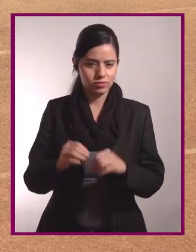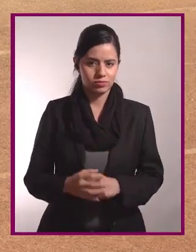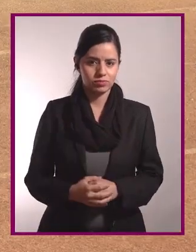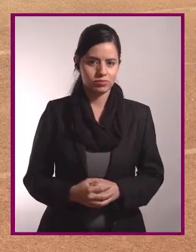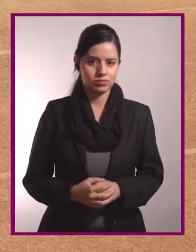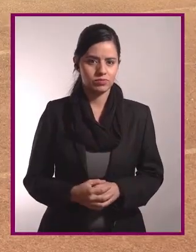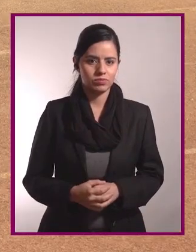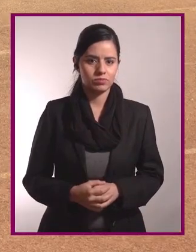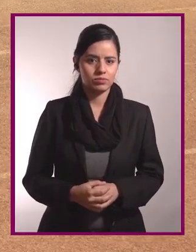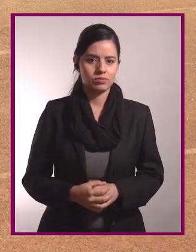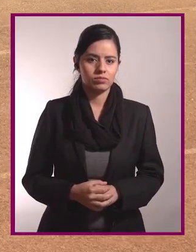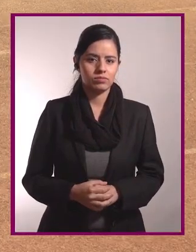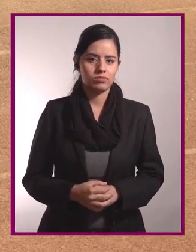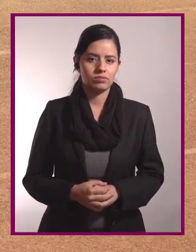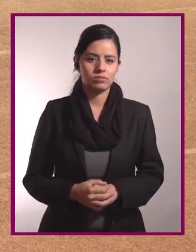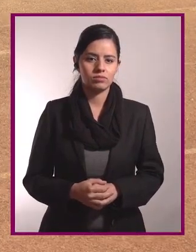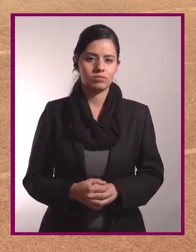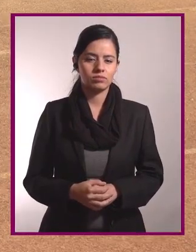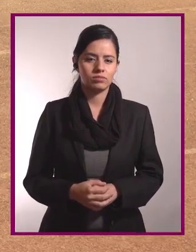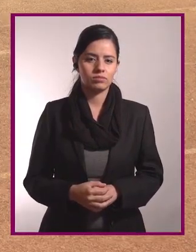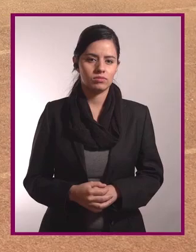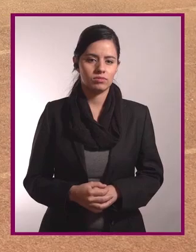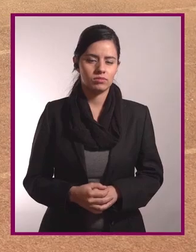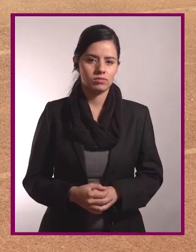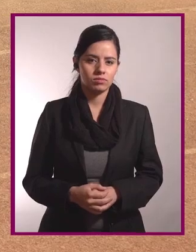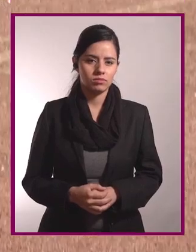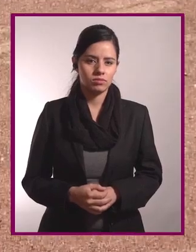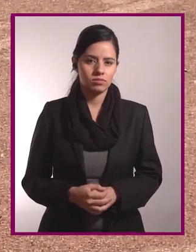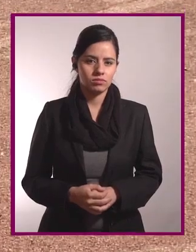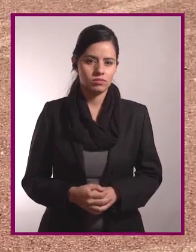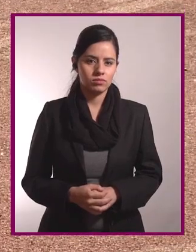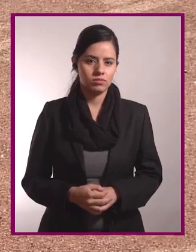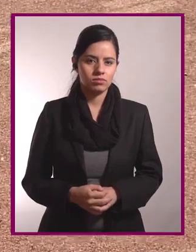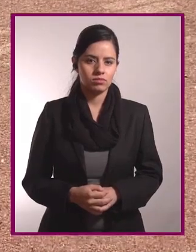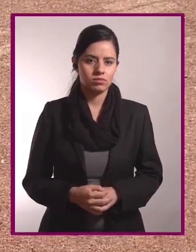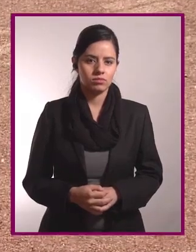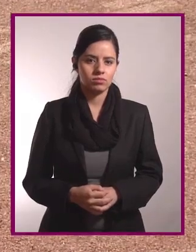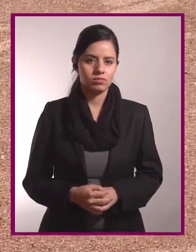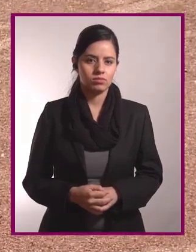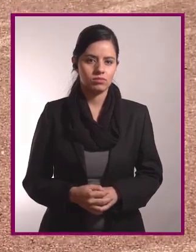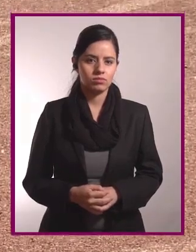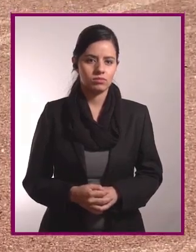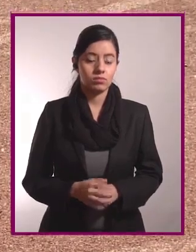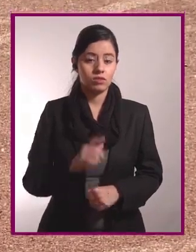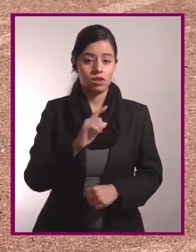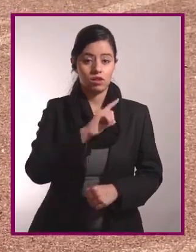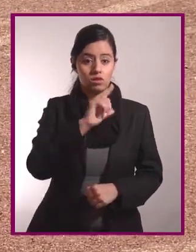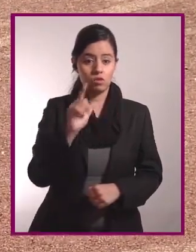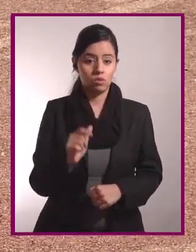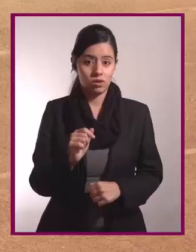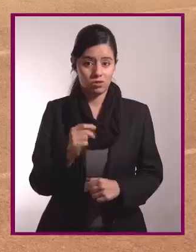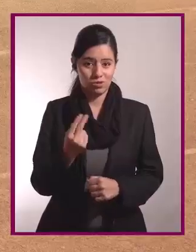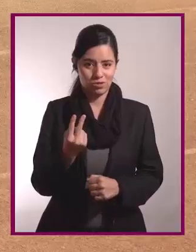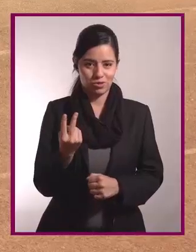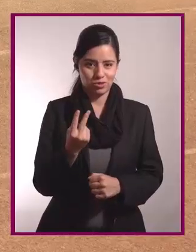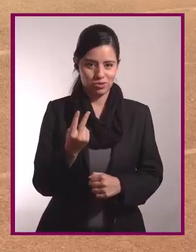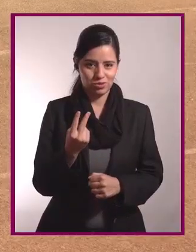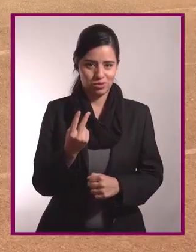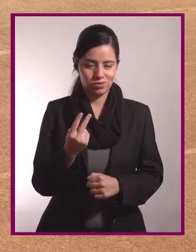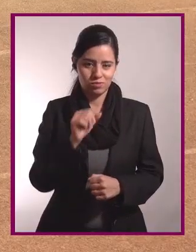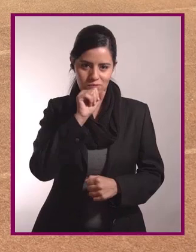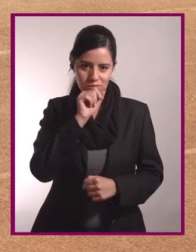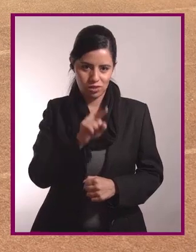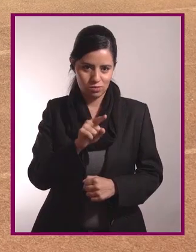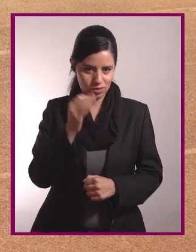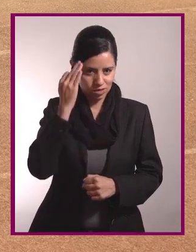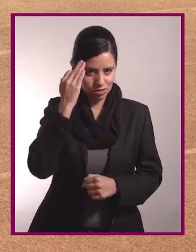contrario, el brazo derecho a la pierna contraria. Regresamos, regresamos y después le